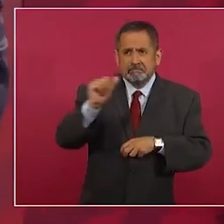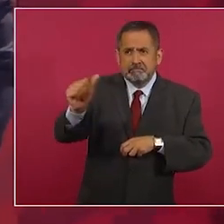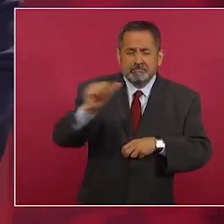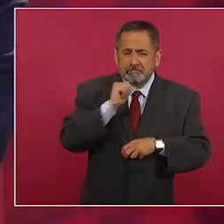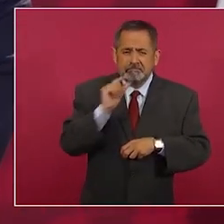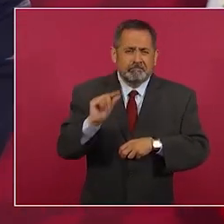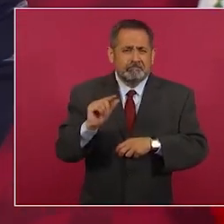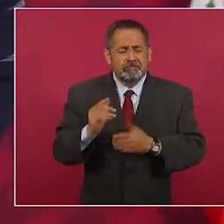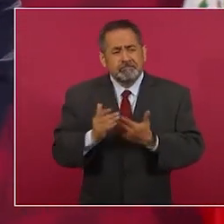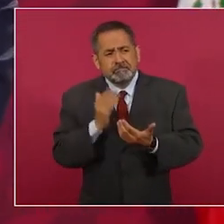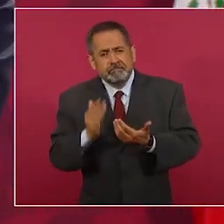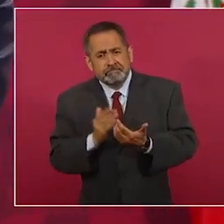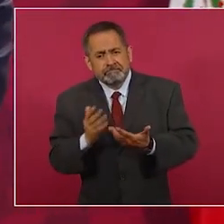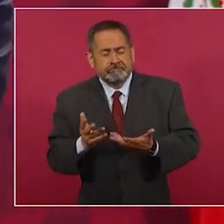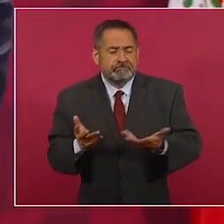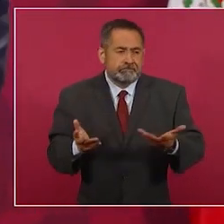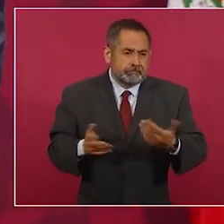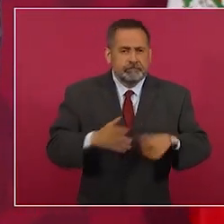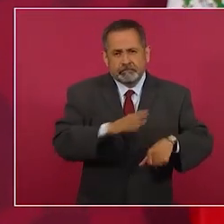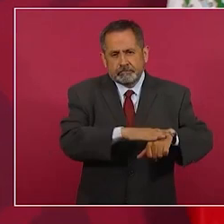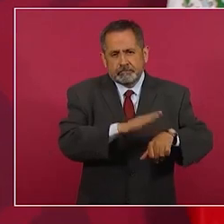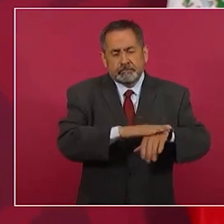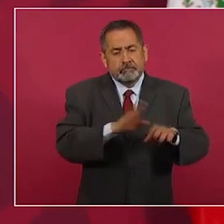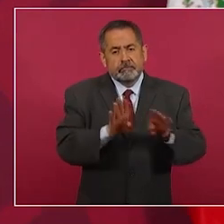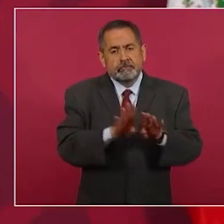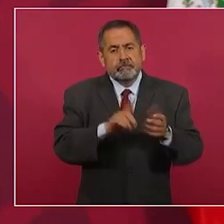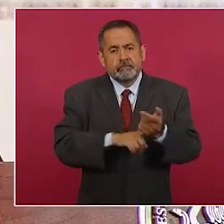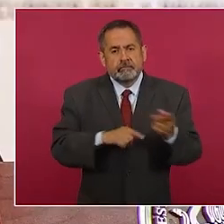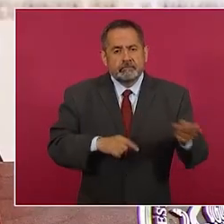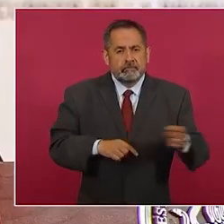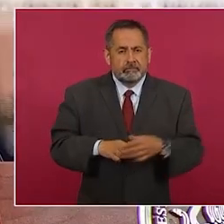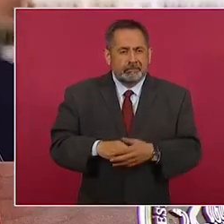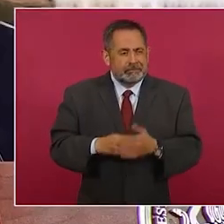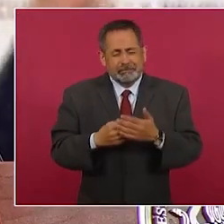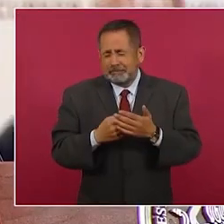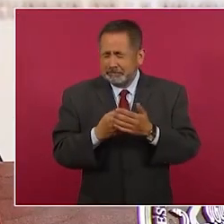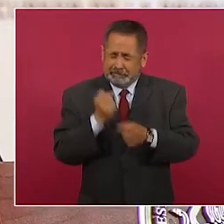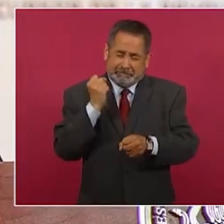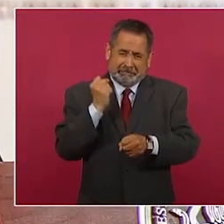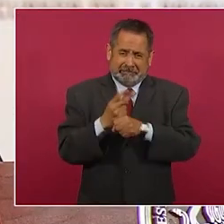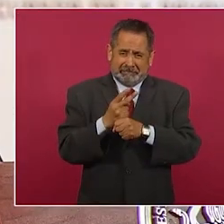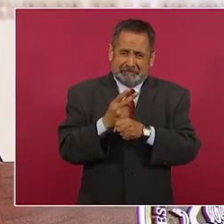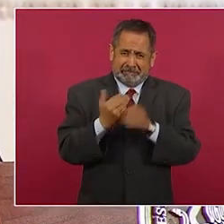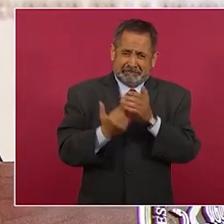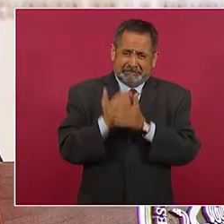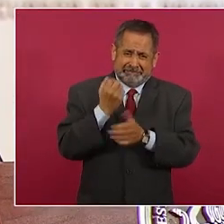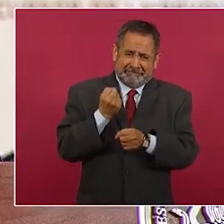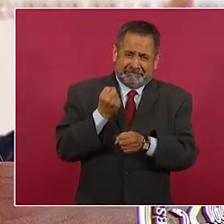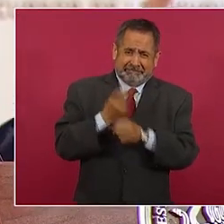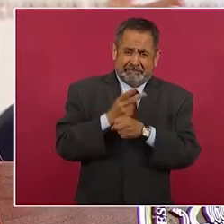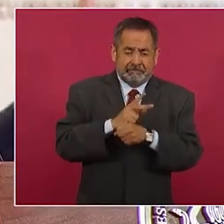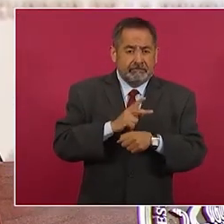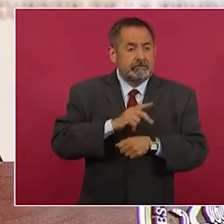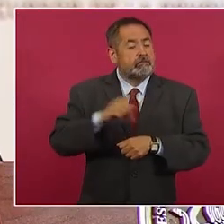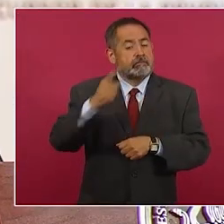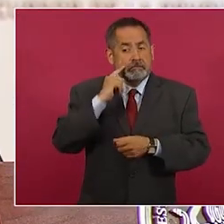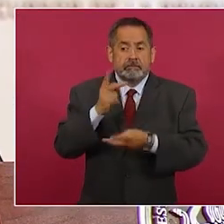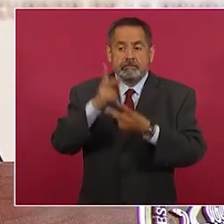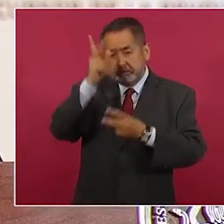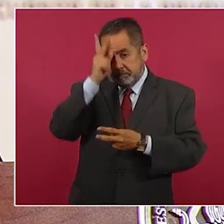le comenté de que es que este vuelo sale muy temprano el de regreso